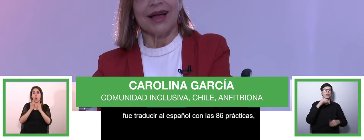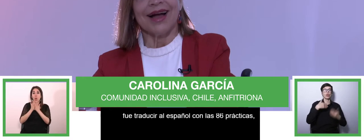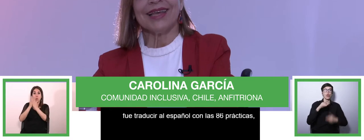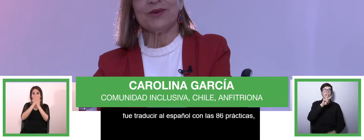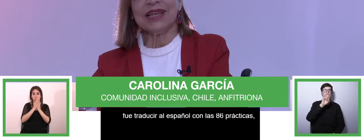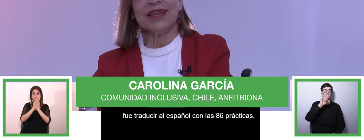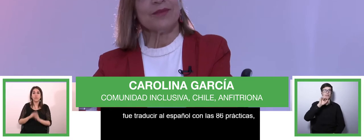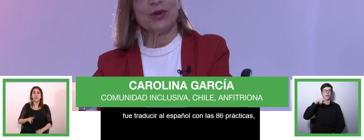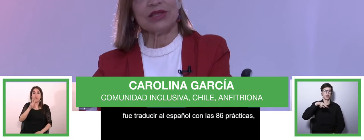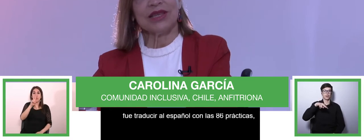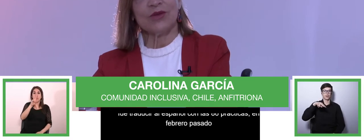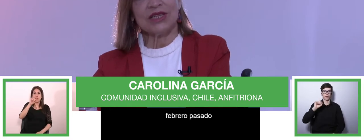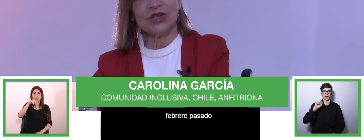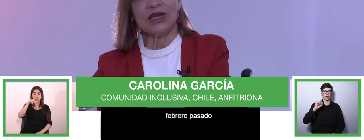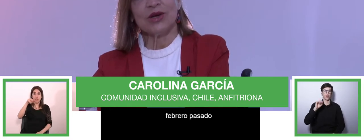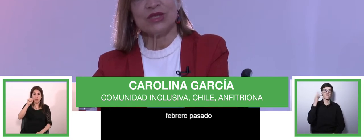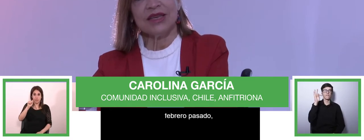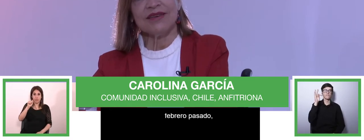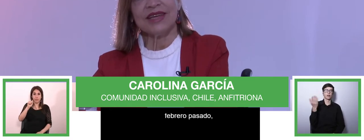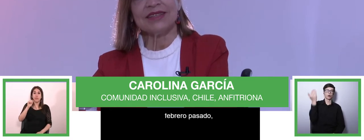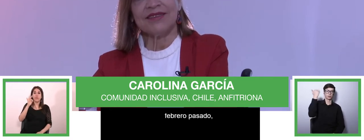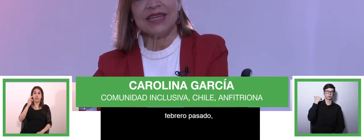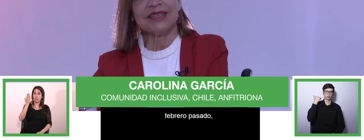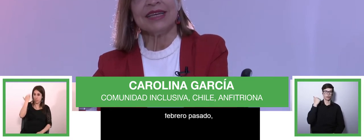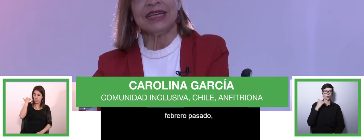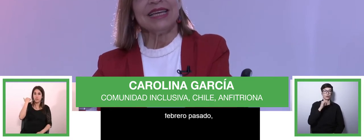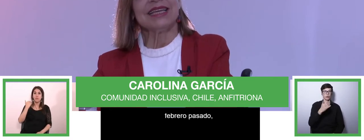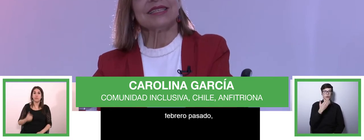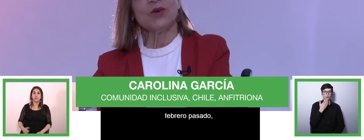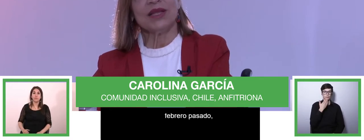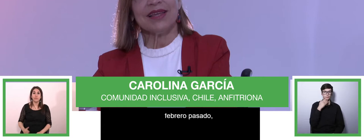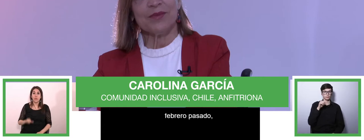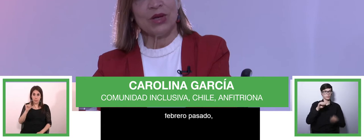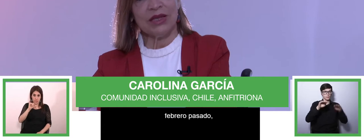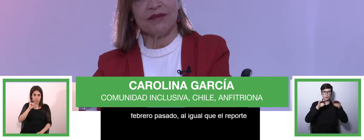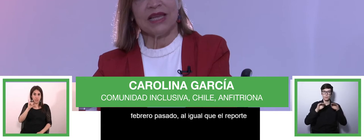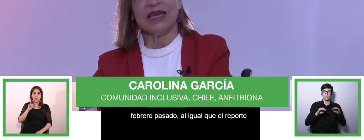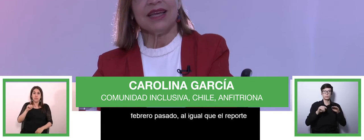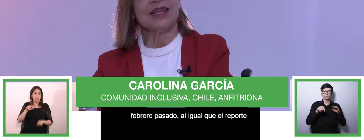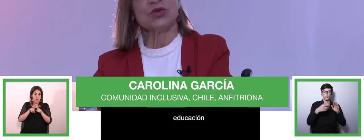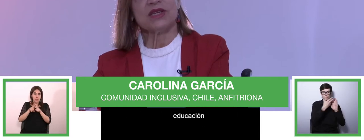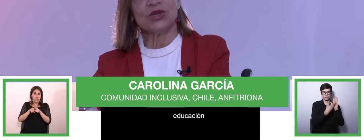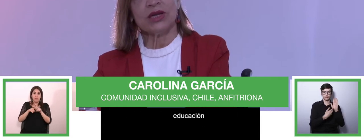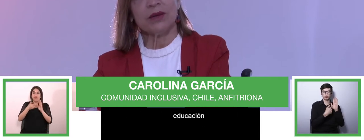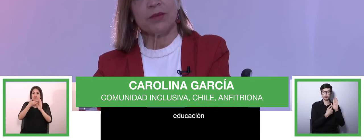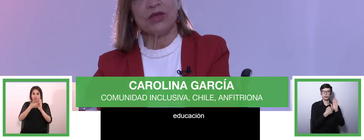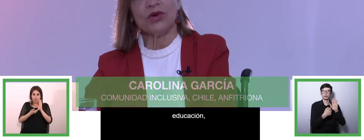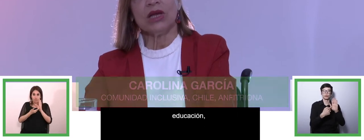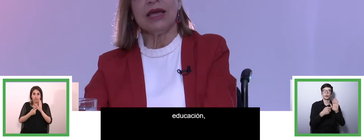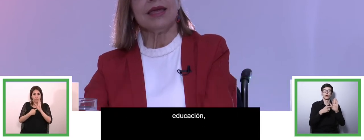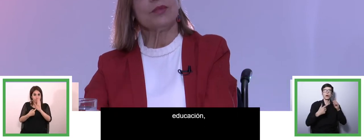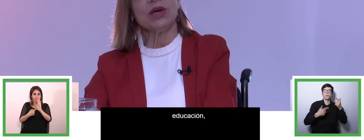Al igual que el reporte de educación inclusiva 2020, que se encuentra disponible en su versión en